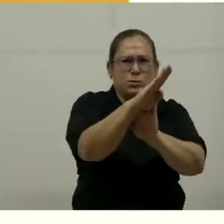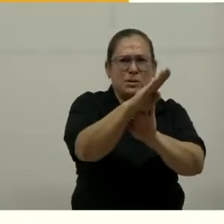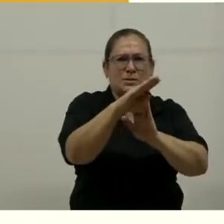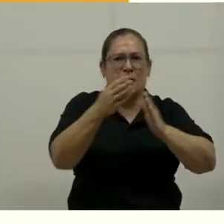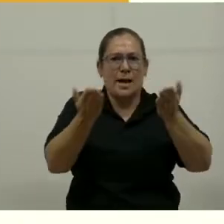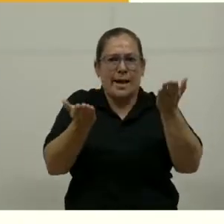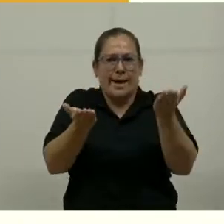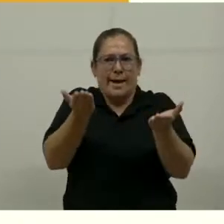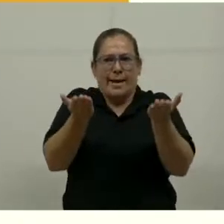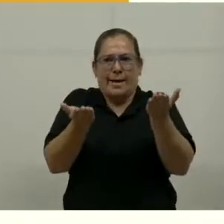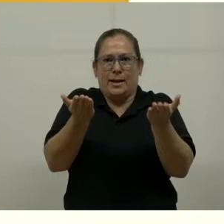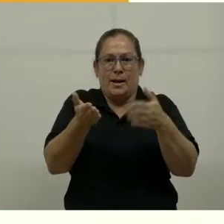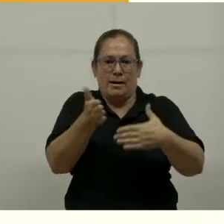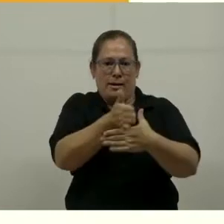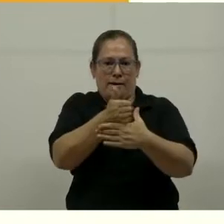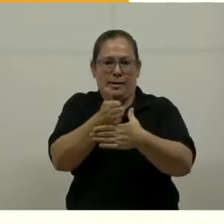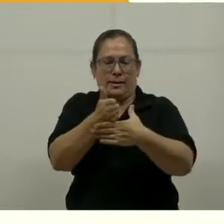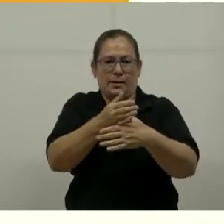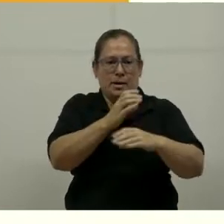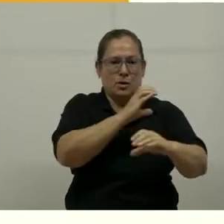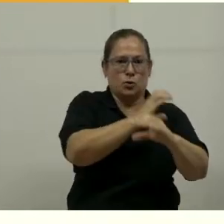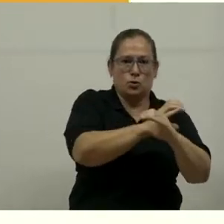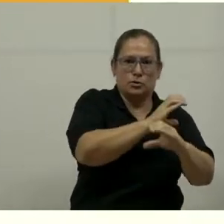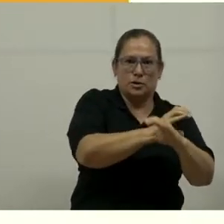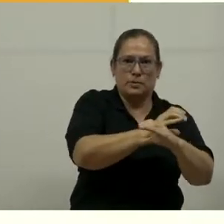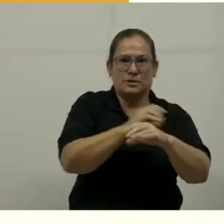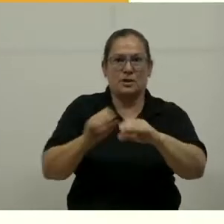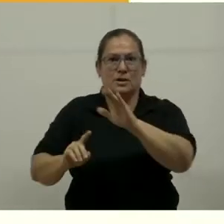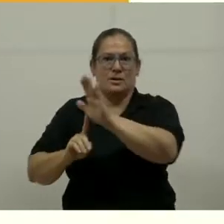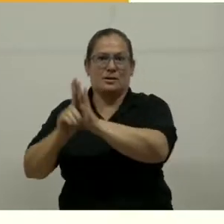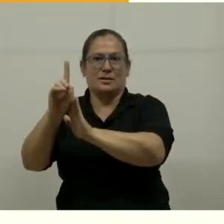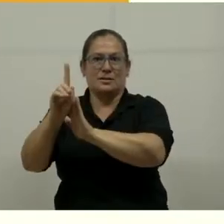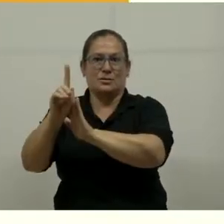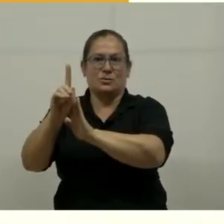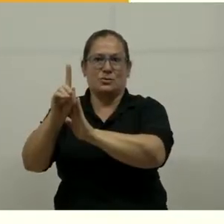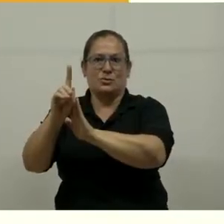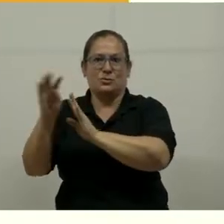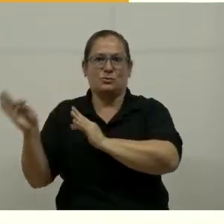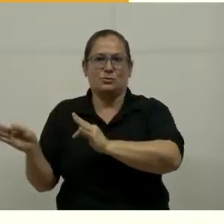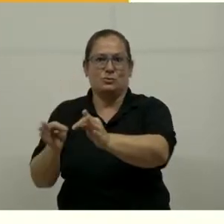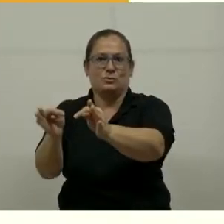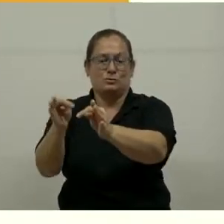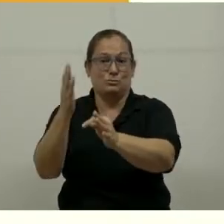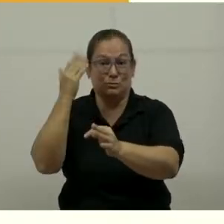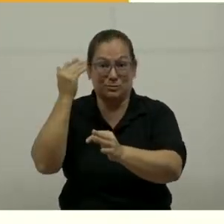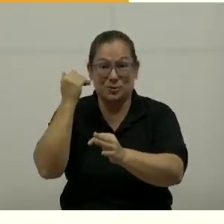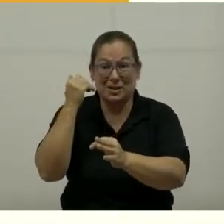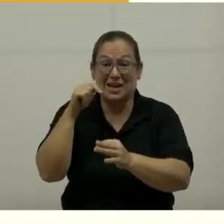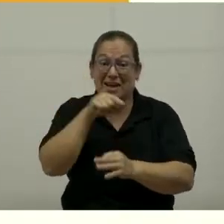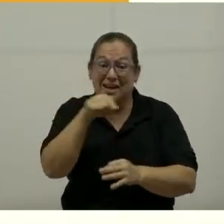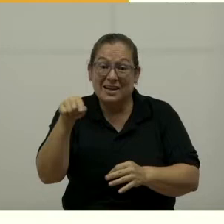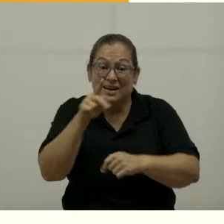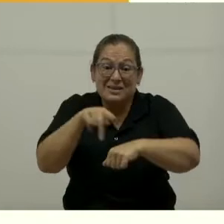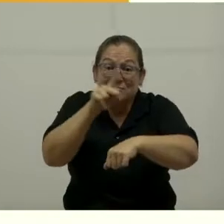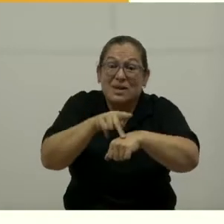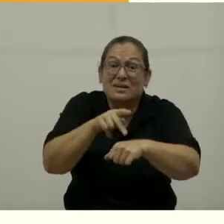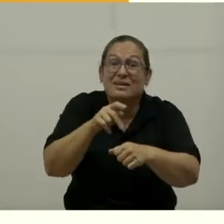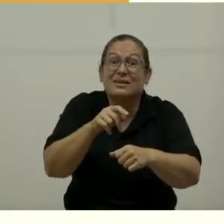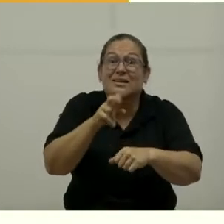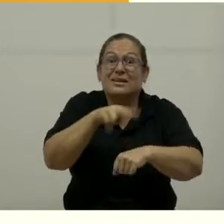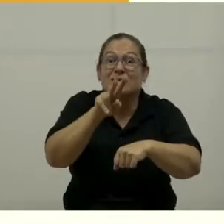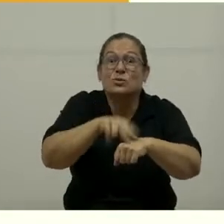eficaz entre la conservación y el desarrollo turístico. Porque los parques nacionales son fuente de progreso